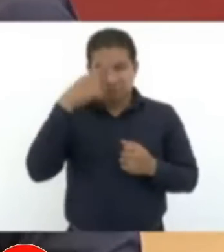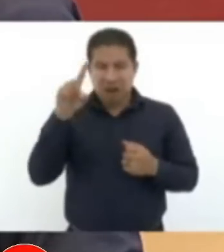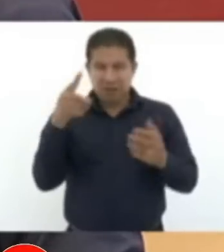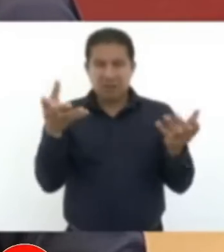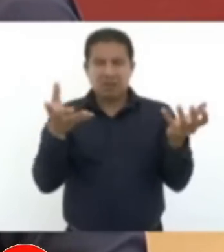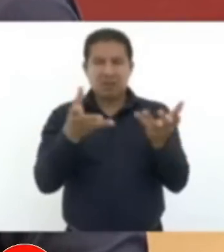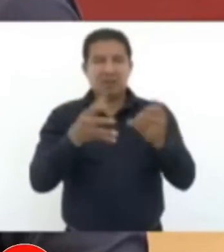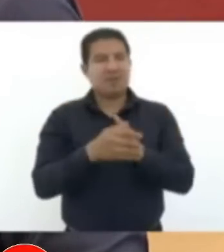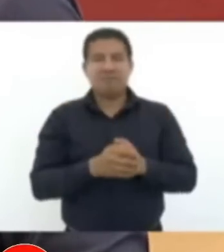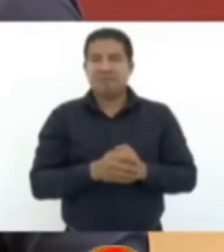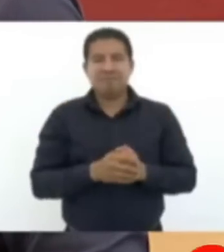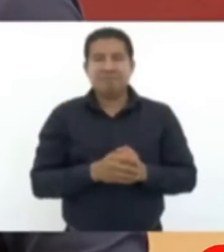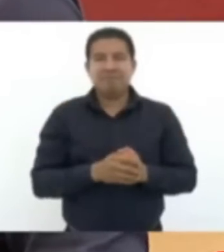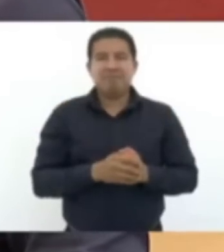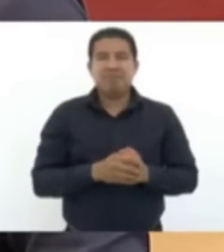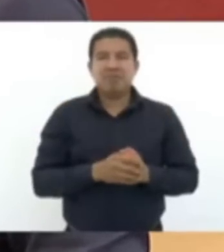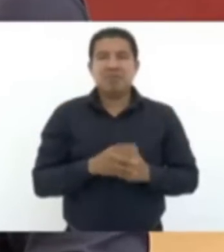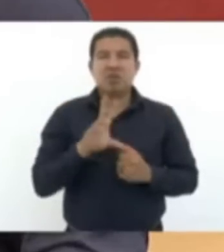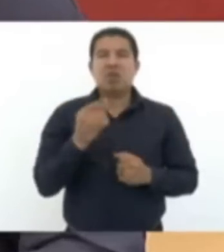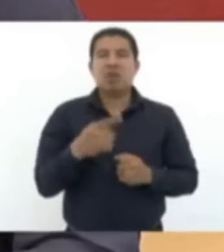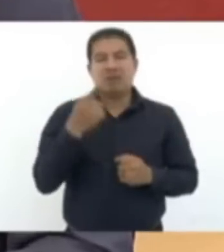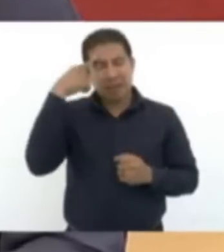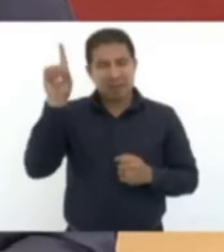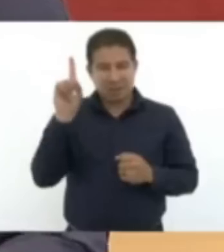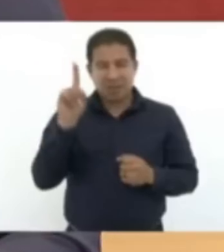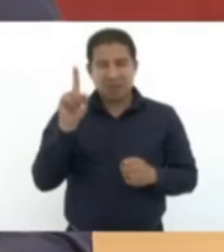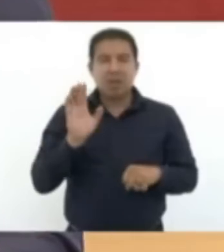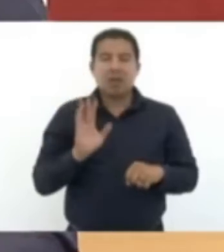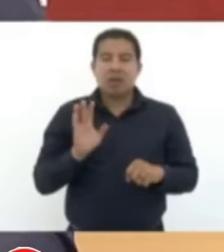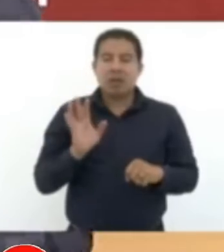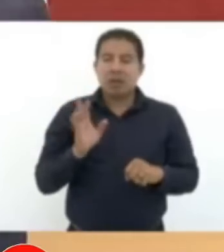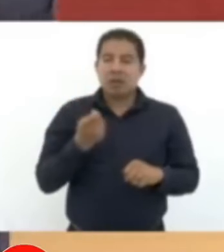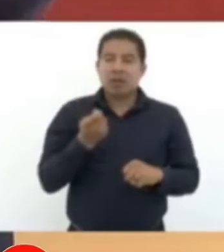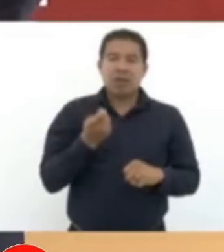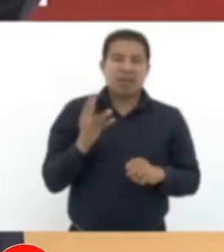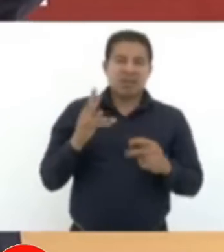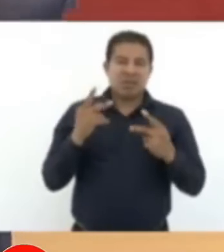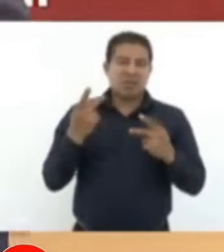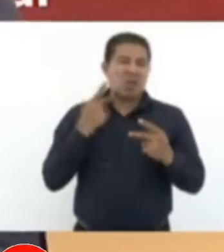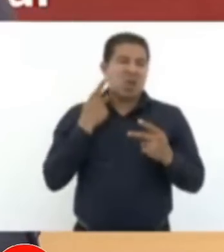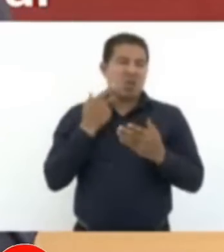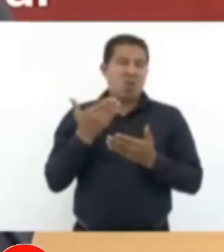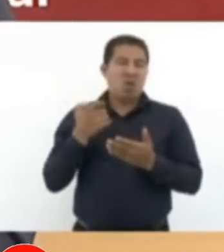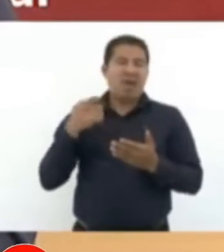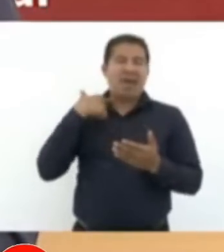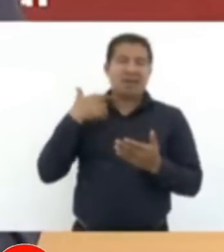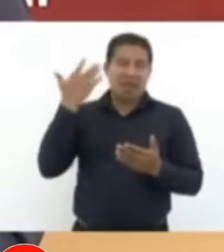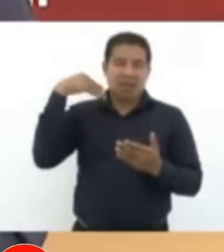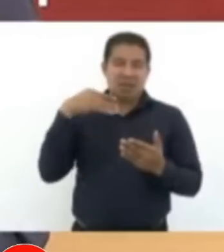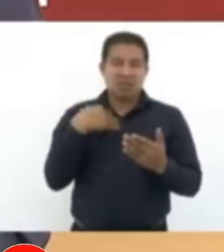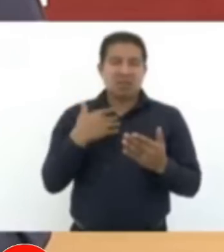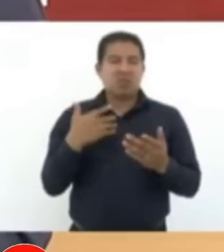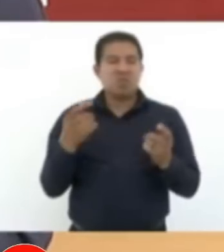porque saben que estos corruptos que malgobernaron México durante mucho